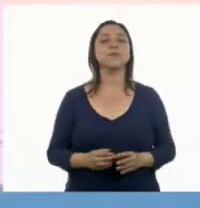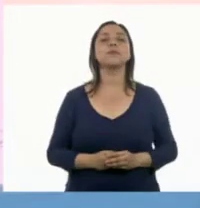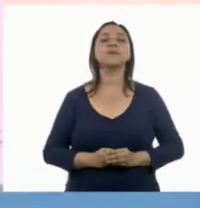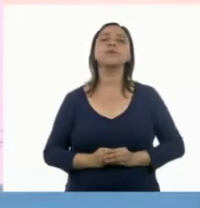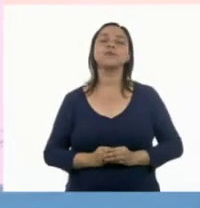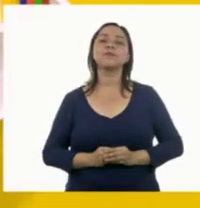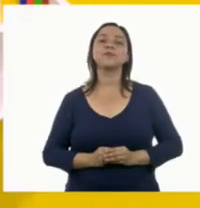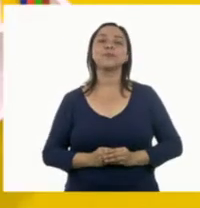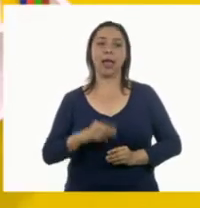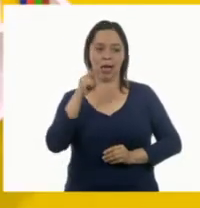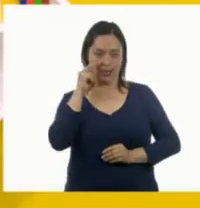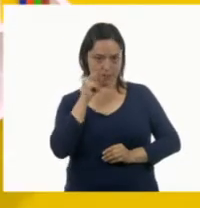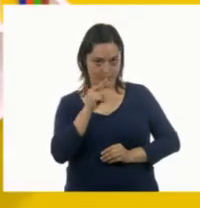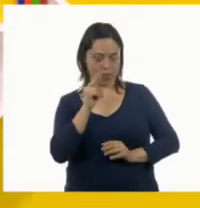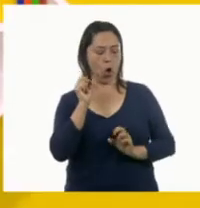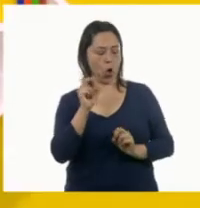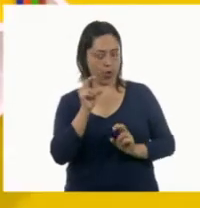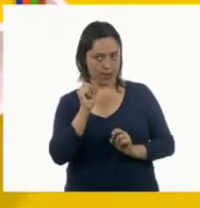Ya lo vimos.